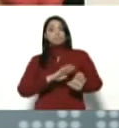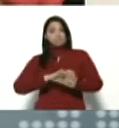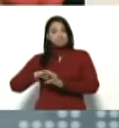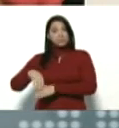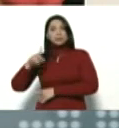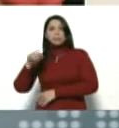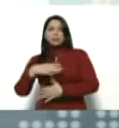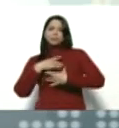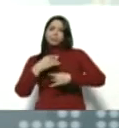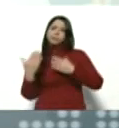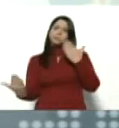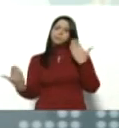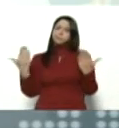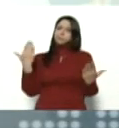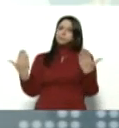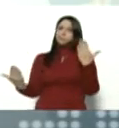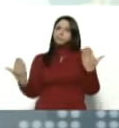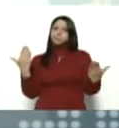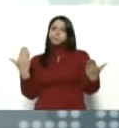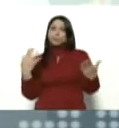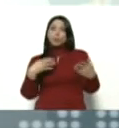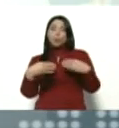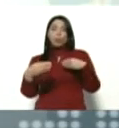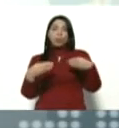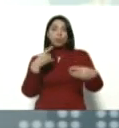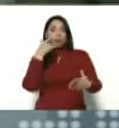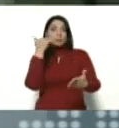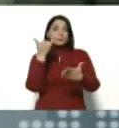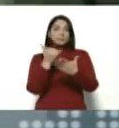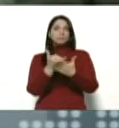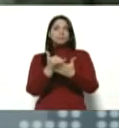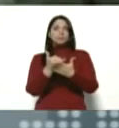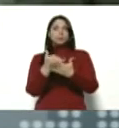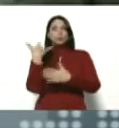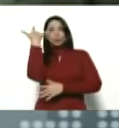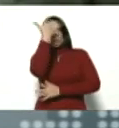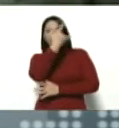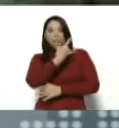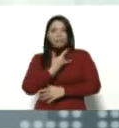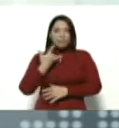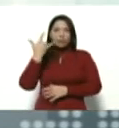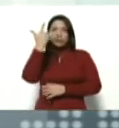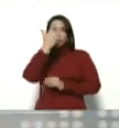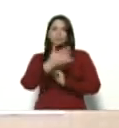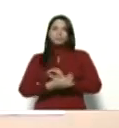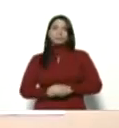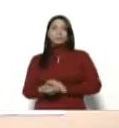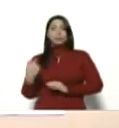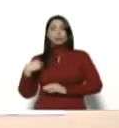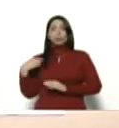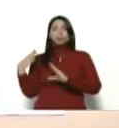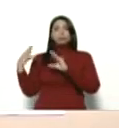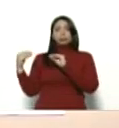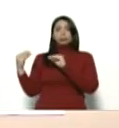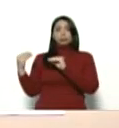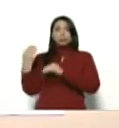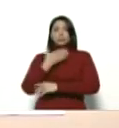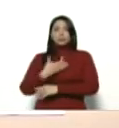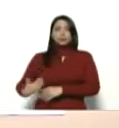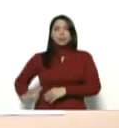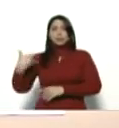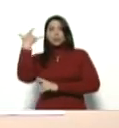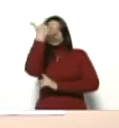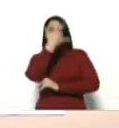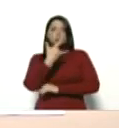la comparación de los modelos con Sudáfrica. Hablé con el presidente de Sudáfrica, con